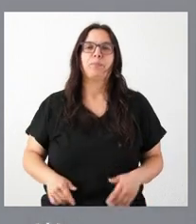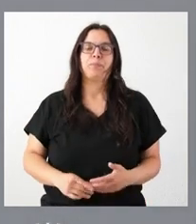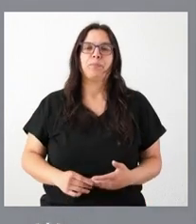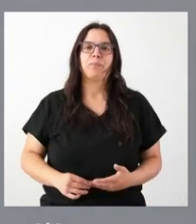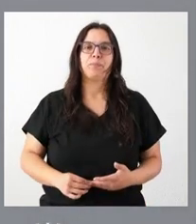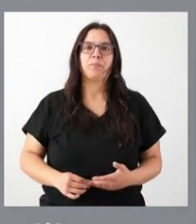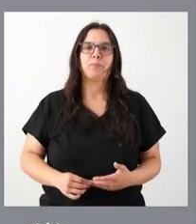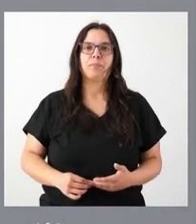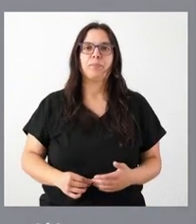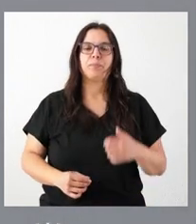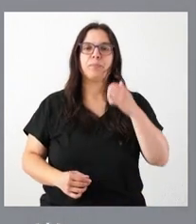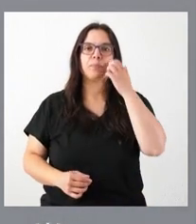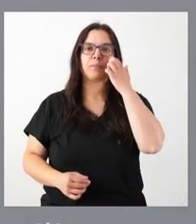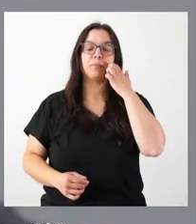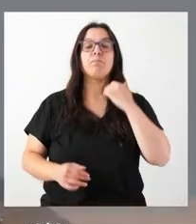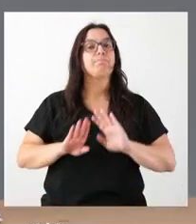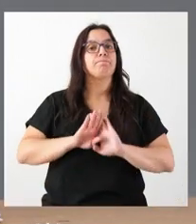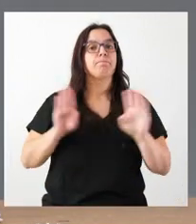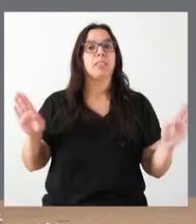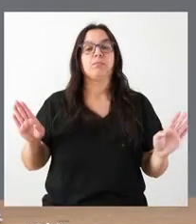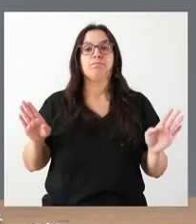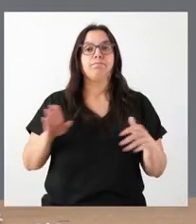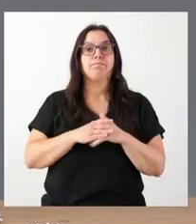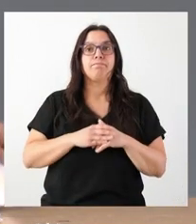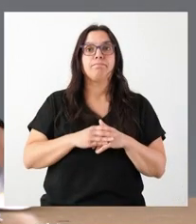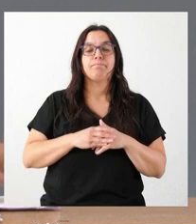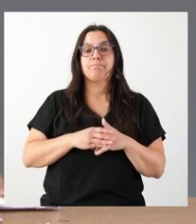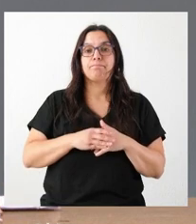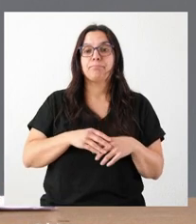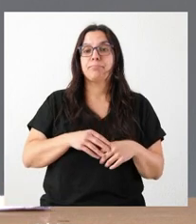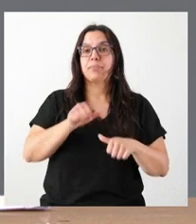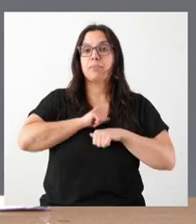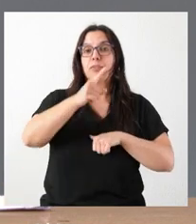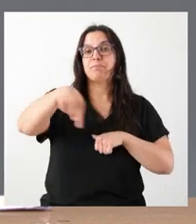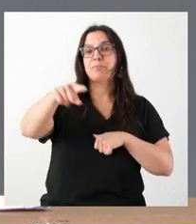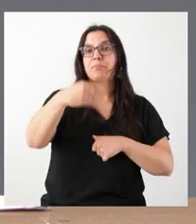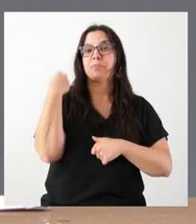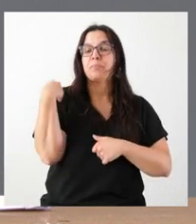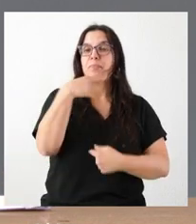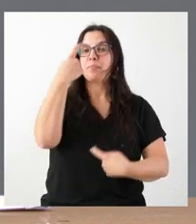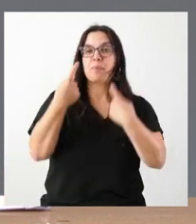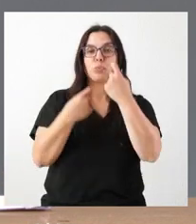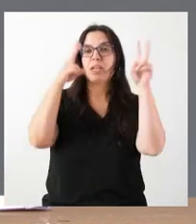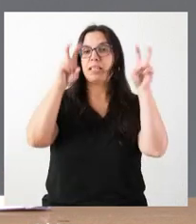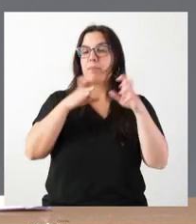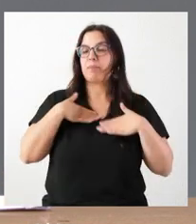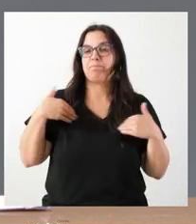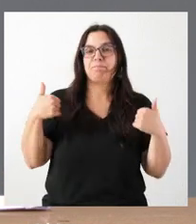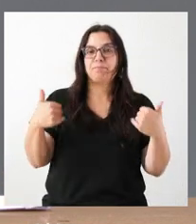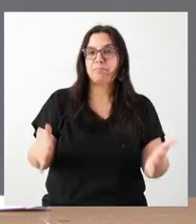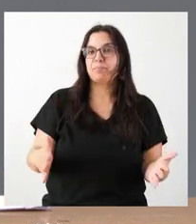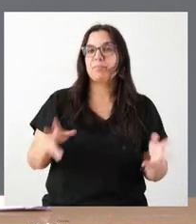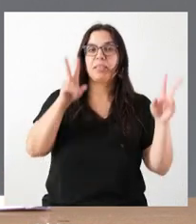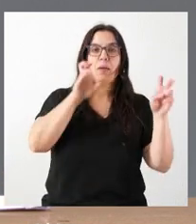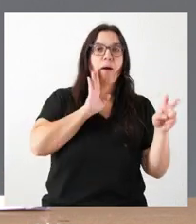para esta jornada. Y, sin más, pues quedo a su disposición para cualquier cuestión que desean formular sobre